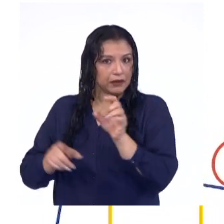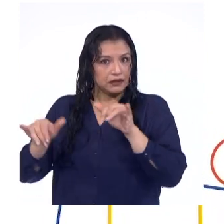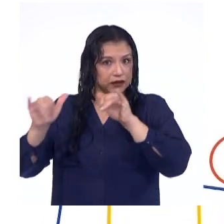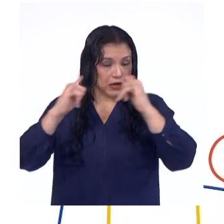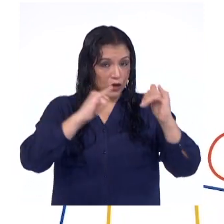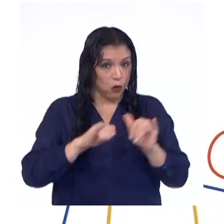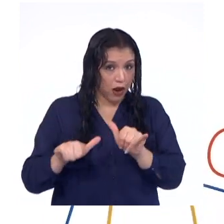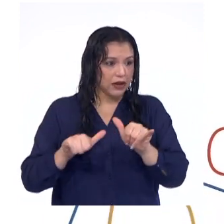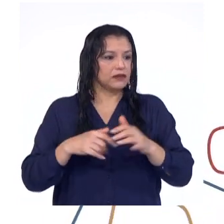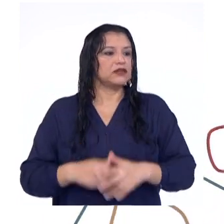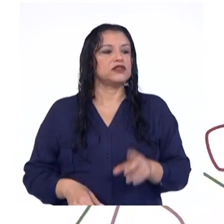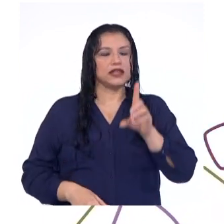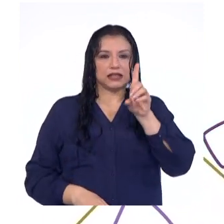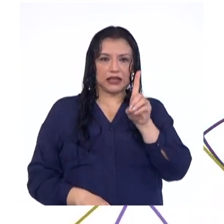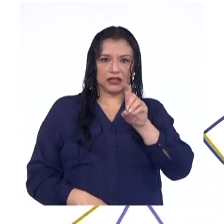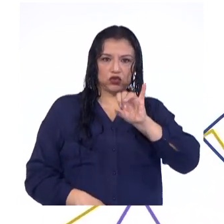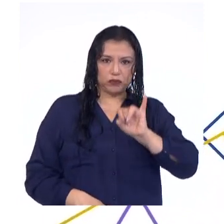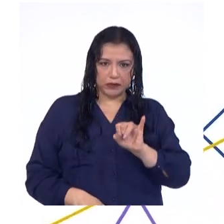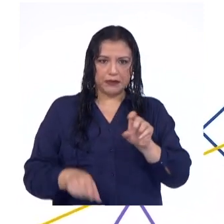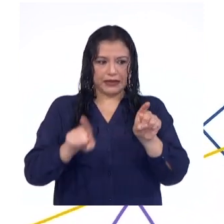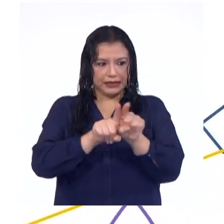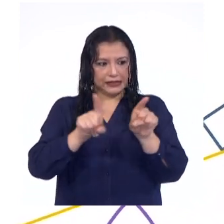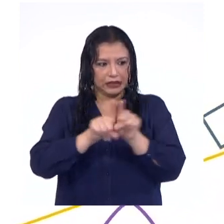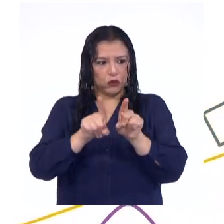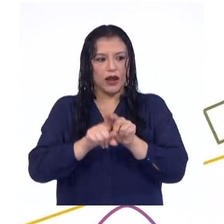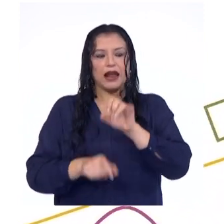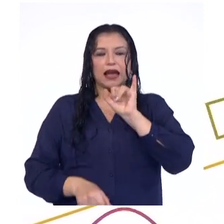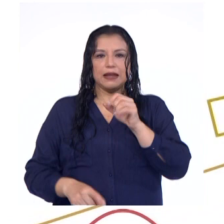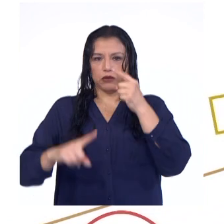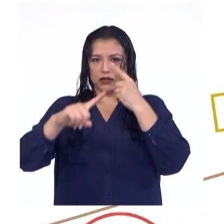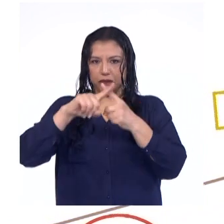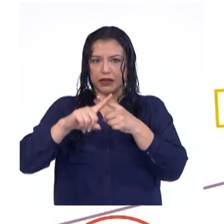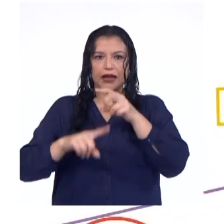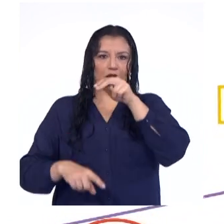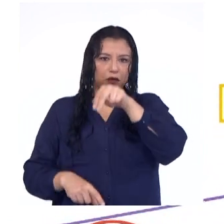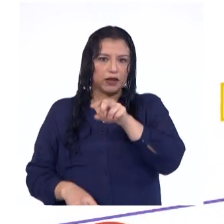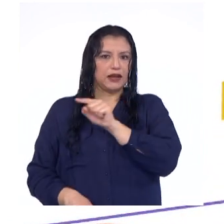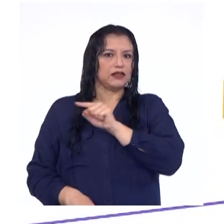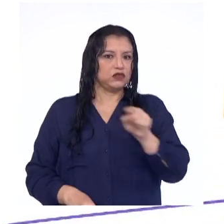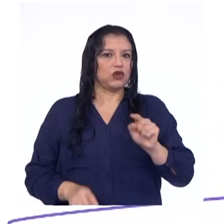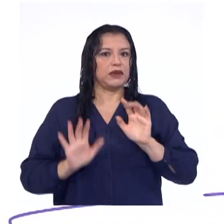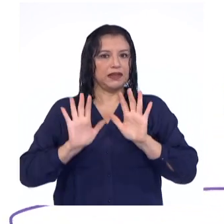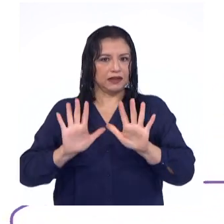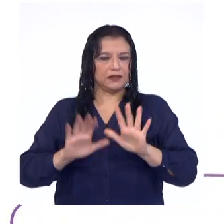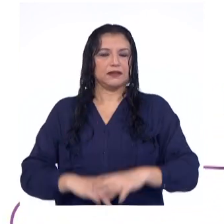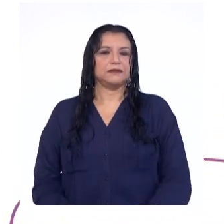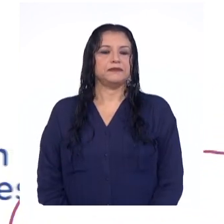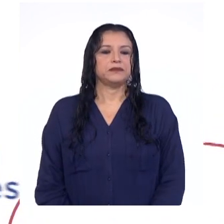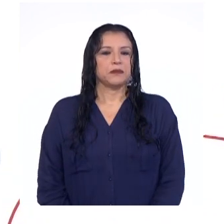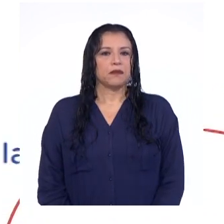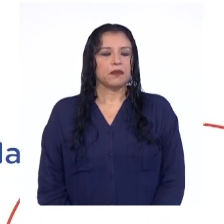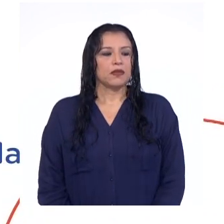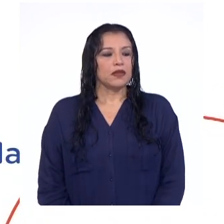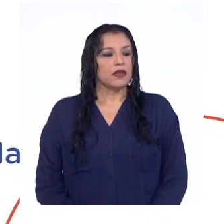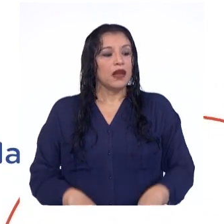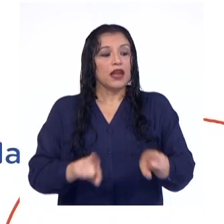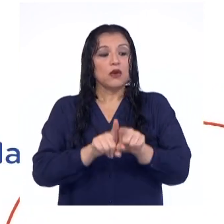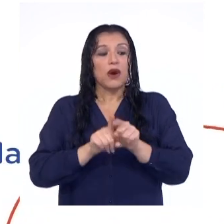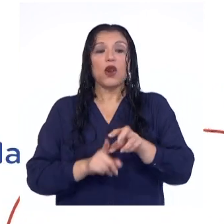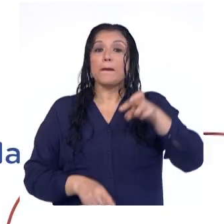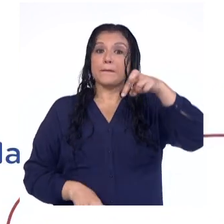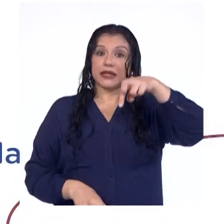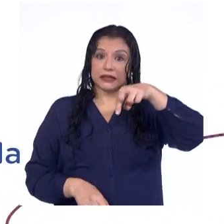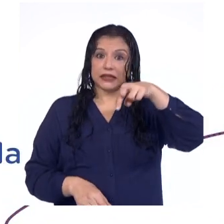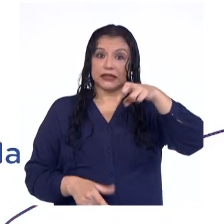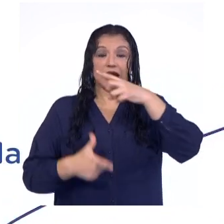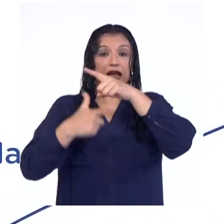entonces, d sub i debe ser igual a i multiplicado por n, todo sobre 10. Dado que los percentiles